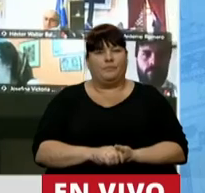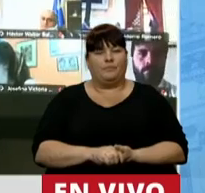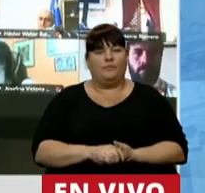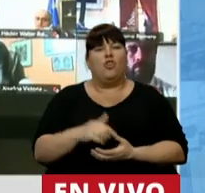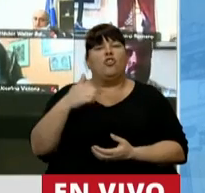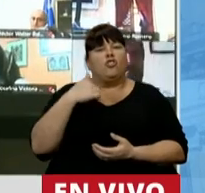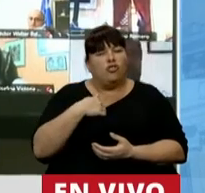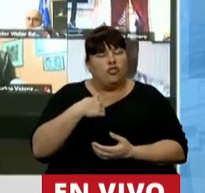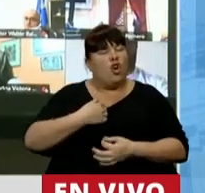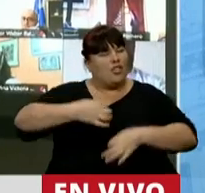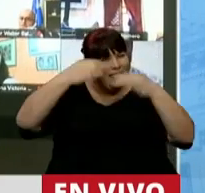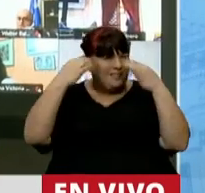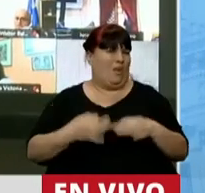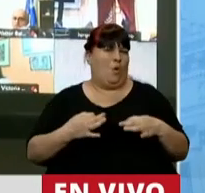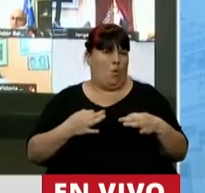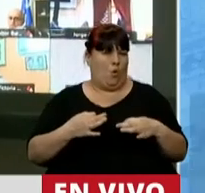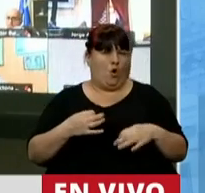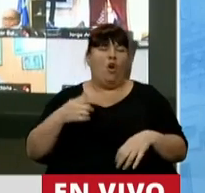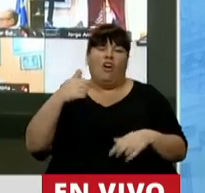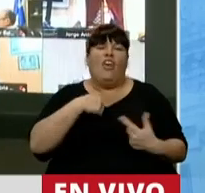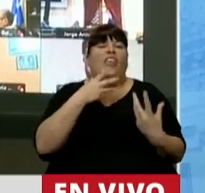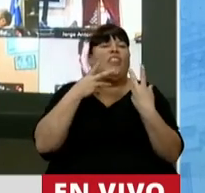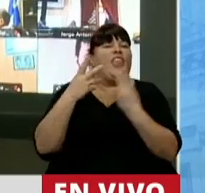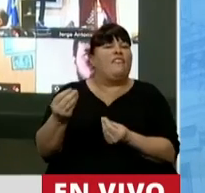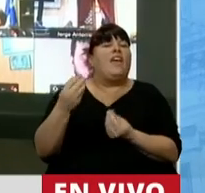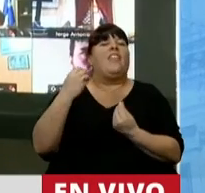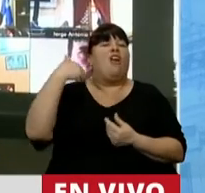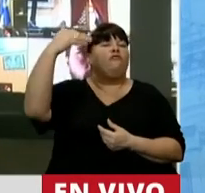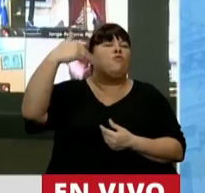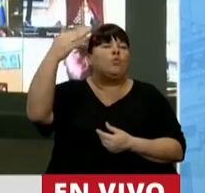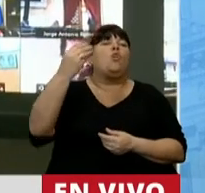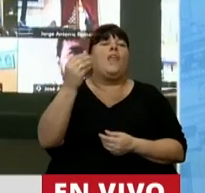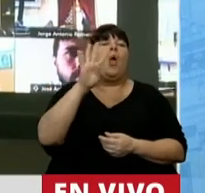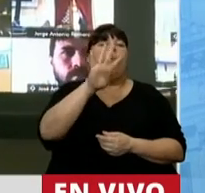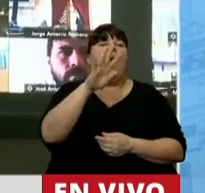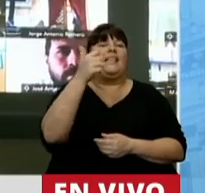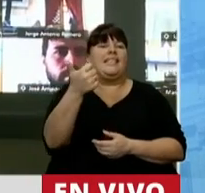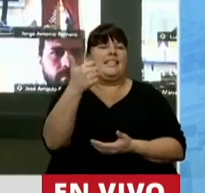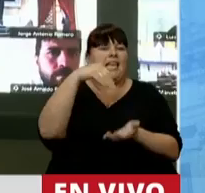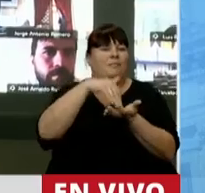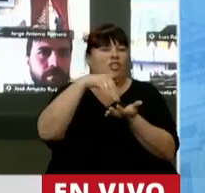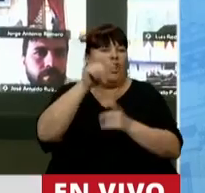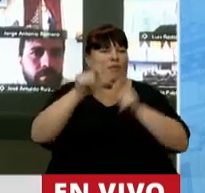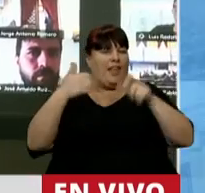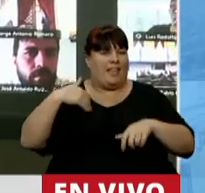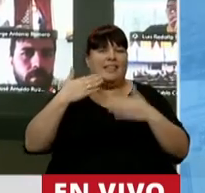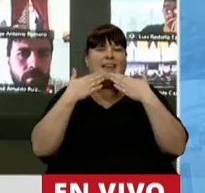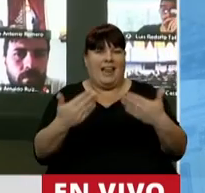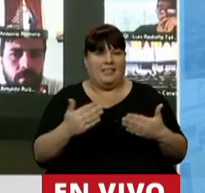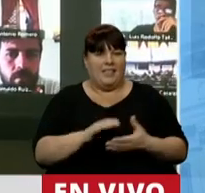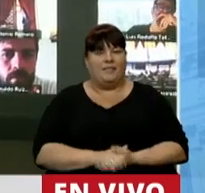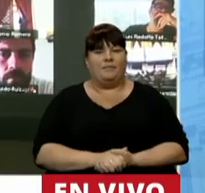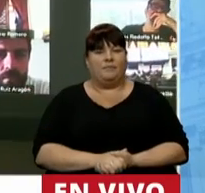Yo estoy convencido de que estoy defendiendo el futuro de 46 millones de compatriotas. Gracias.